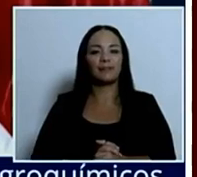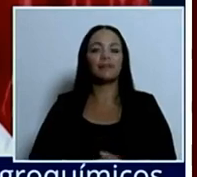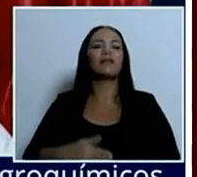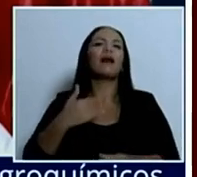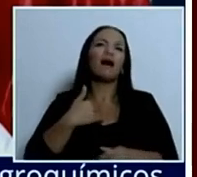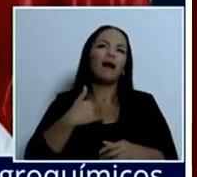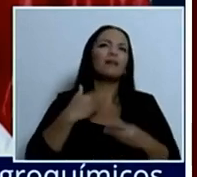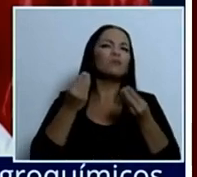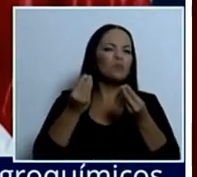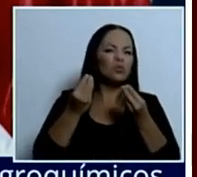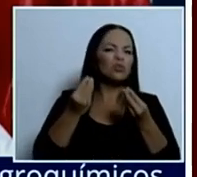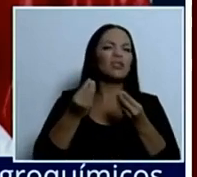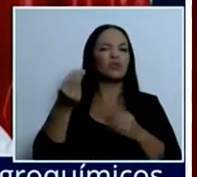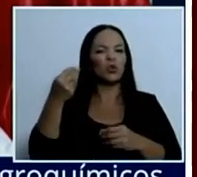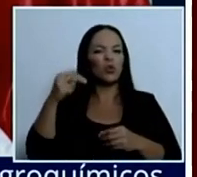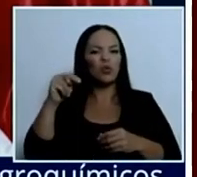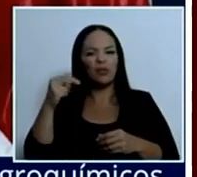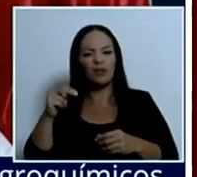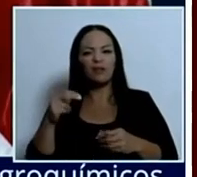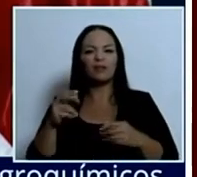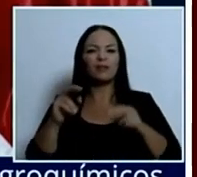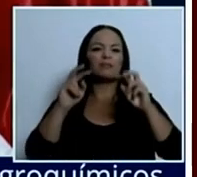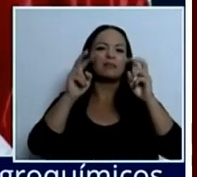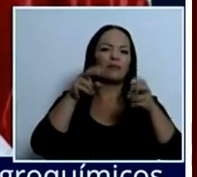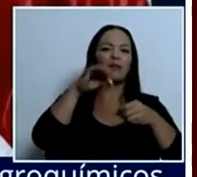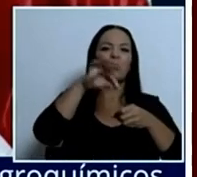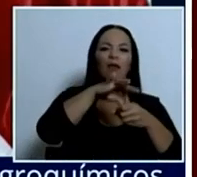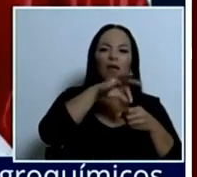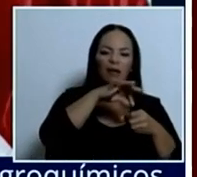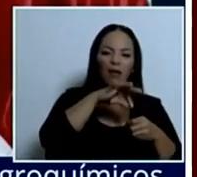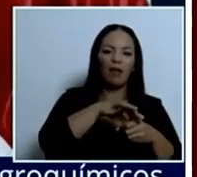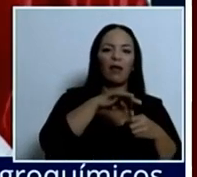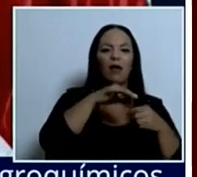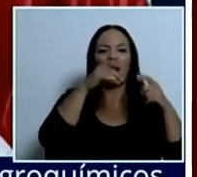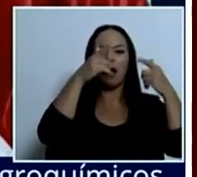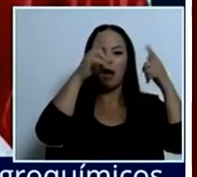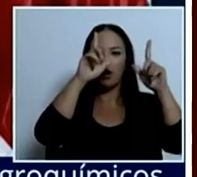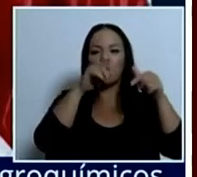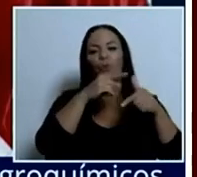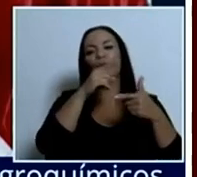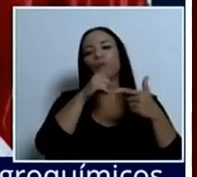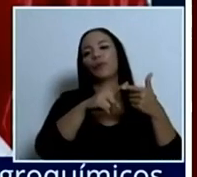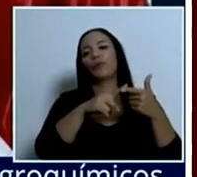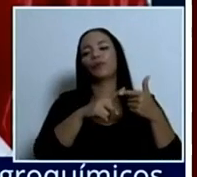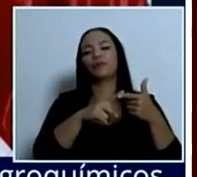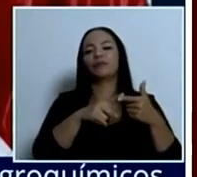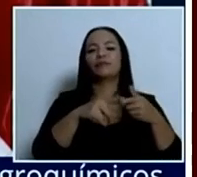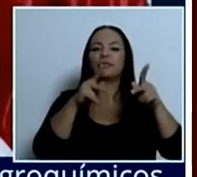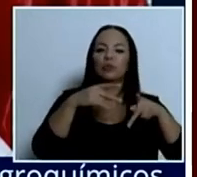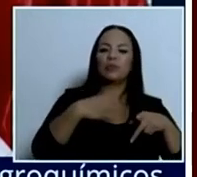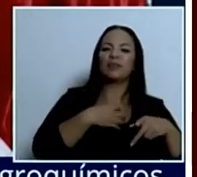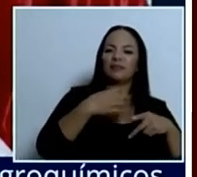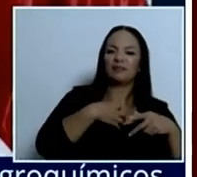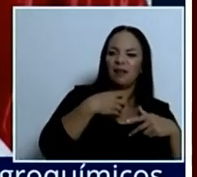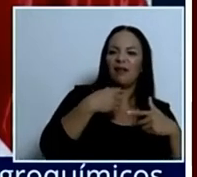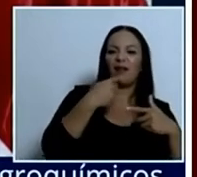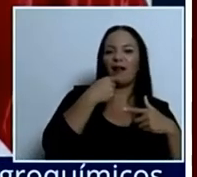sobre el agro y bastantes pronunciamientos, etc.